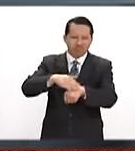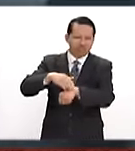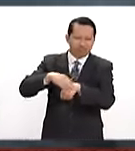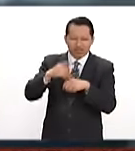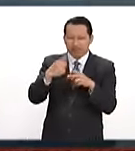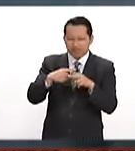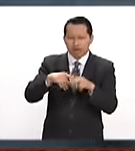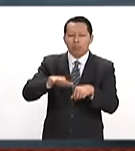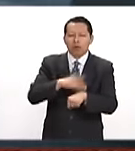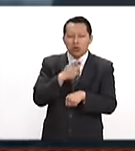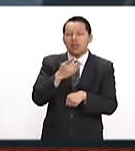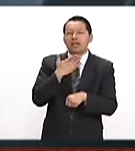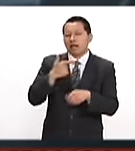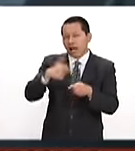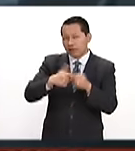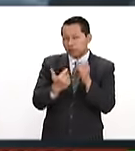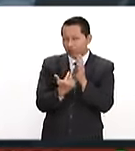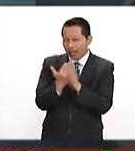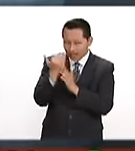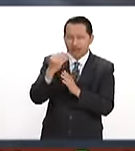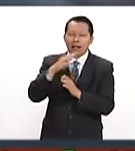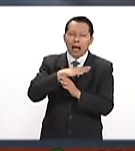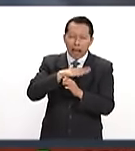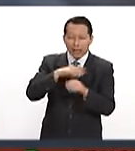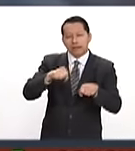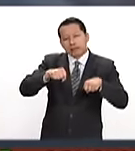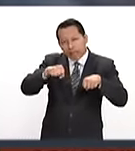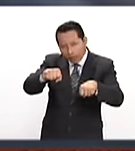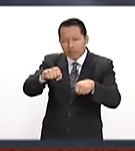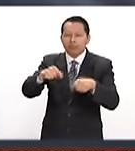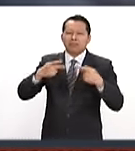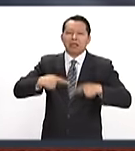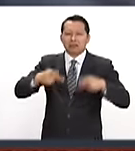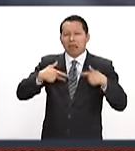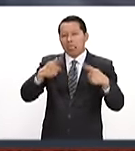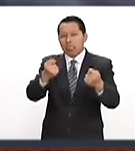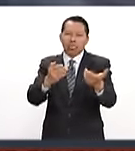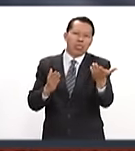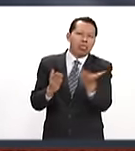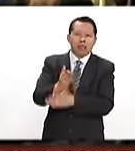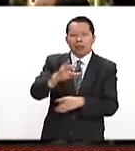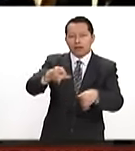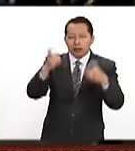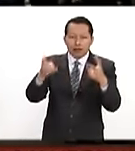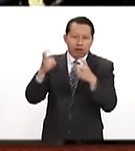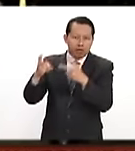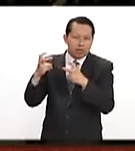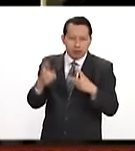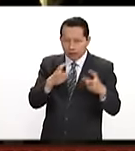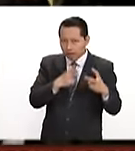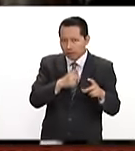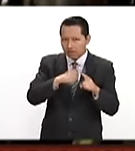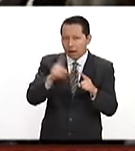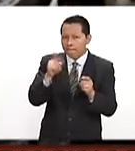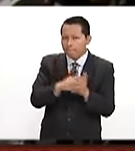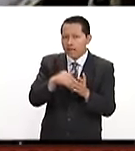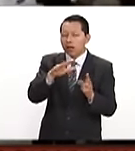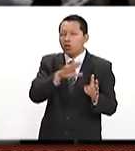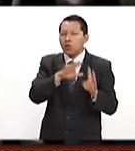-protestas en contra del alza en las gasolinas. En total, 681 tiendas fueron saqueadas, registrando pérdidas por 1